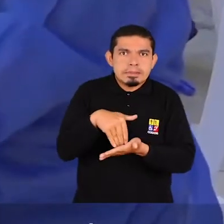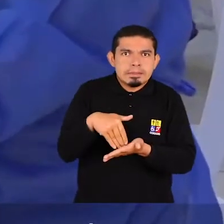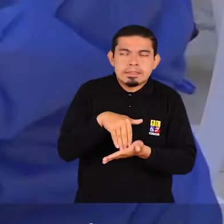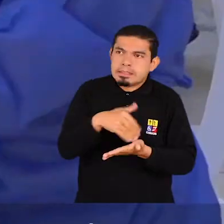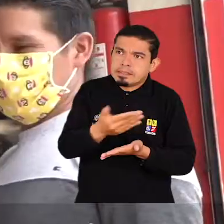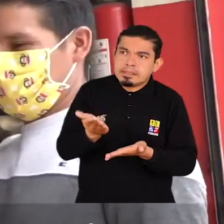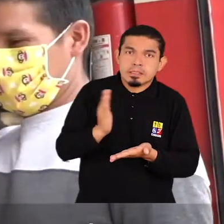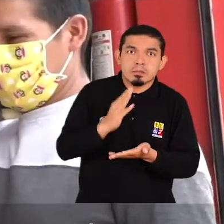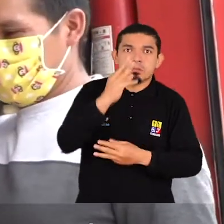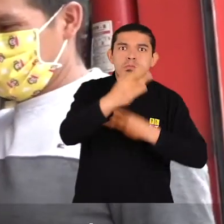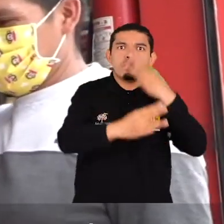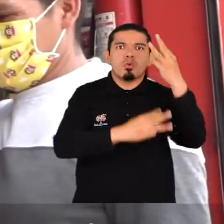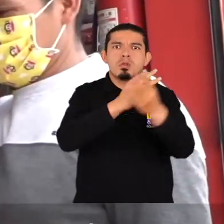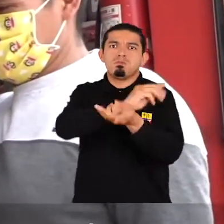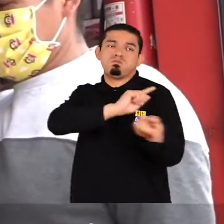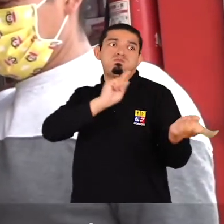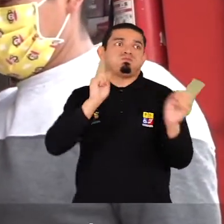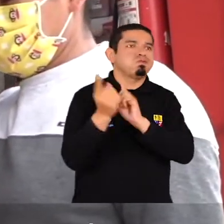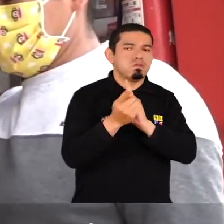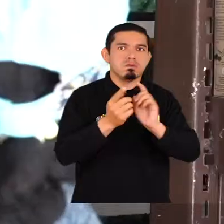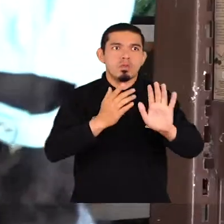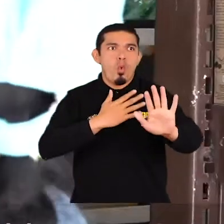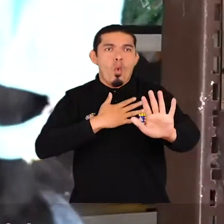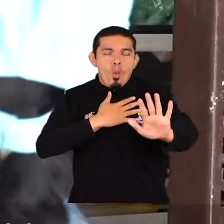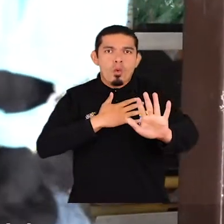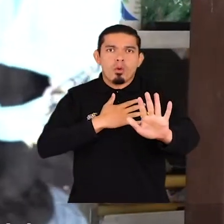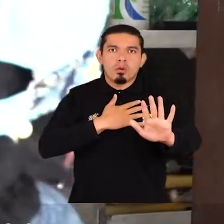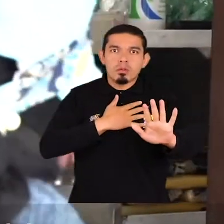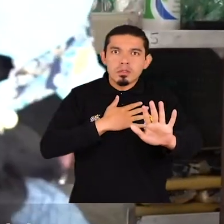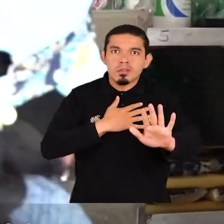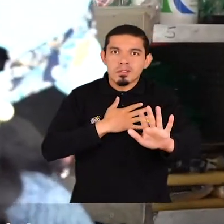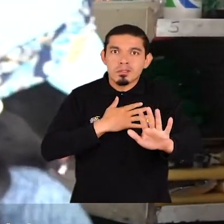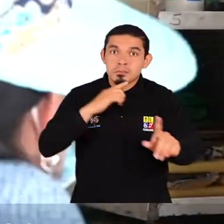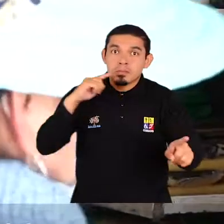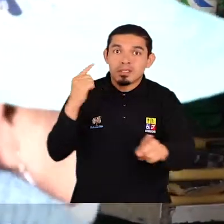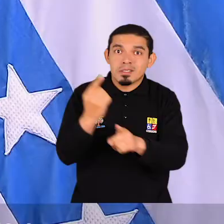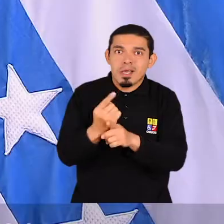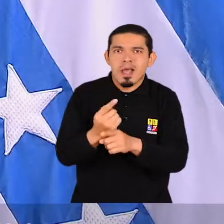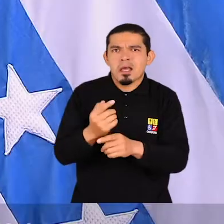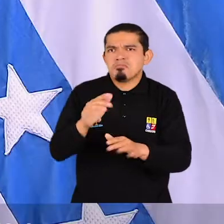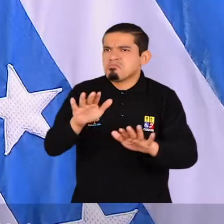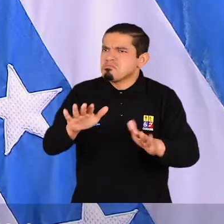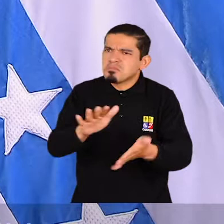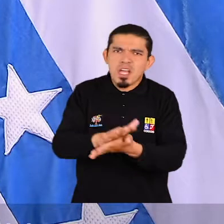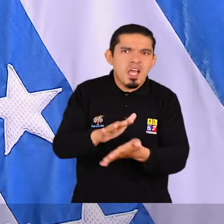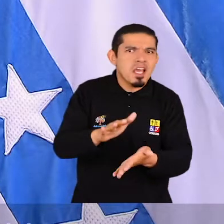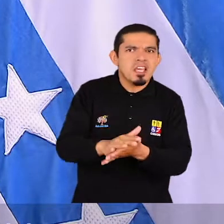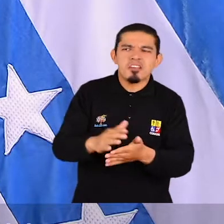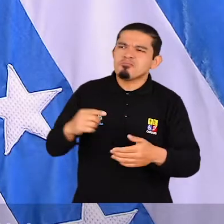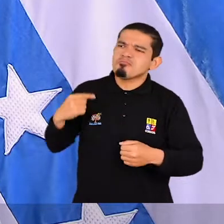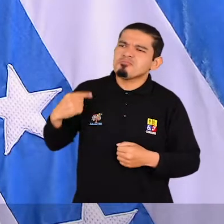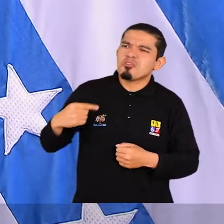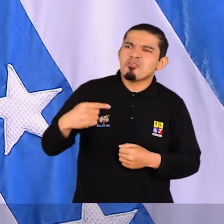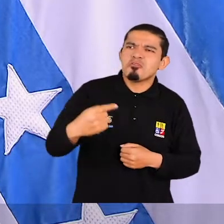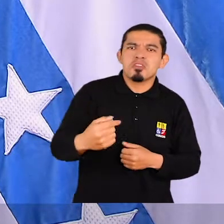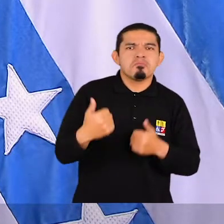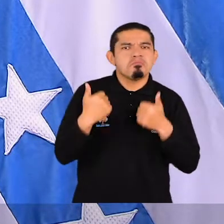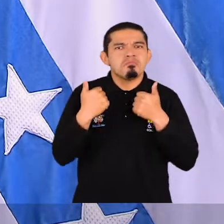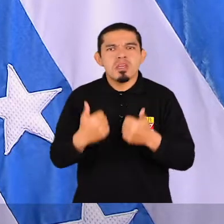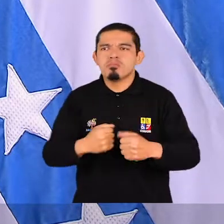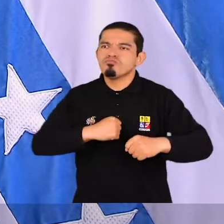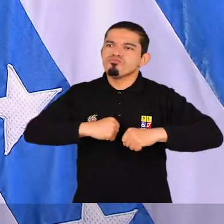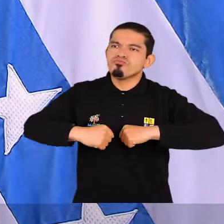cómo el mundo puede cambiar en un abrir y cerrar de ojos. Hasta ahora vivíamos nuestras vidas, nuestro día a día, simplemente